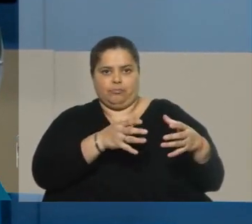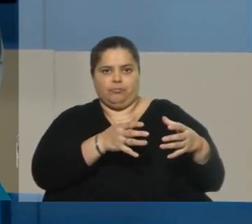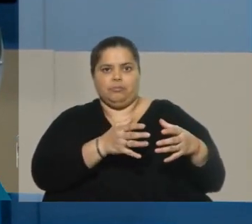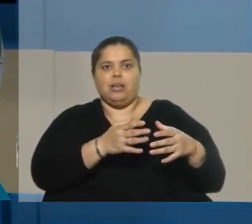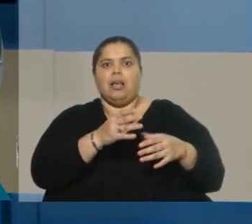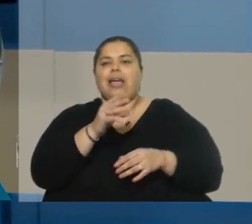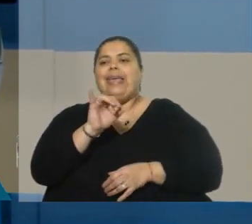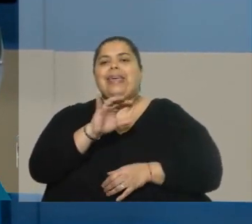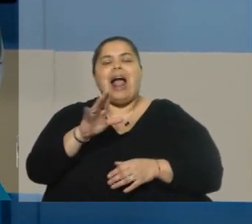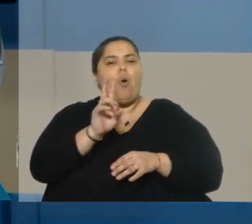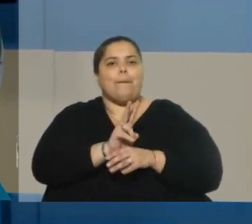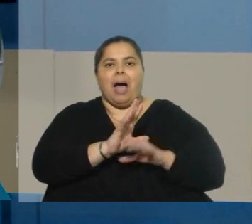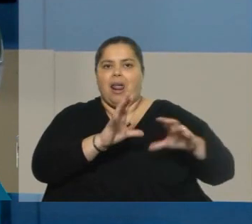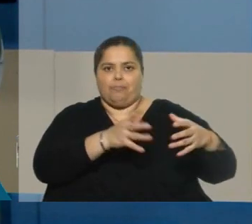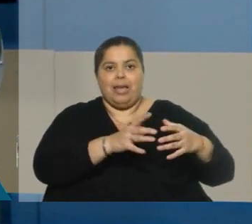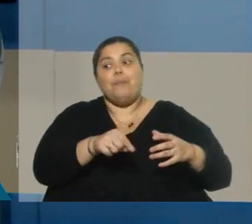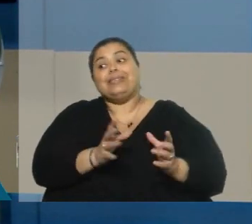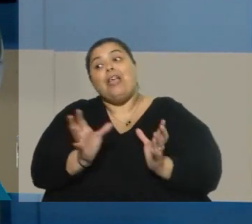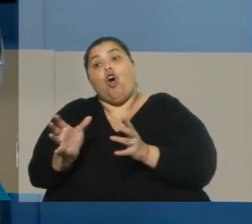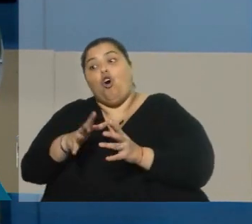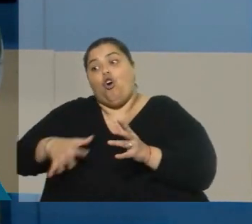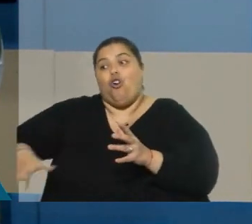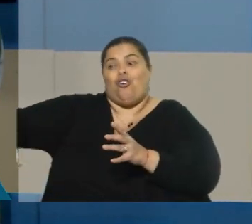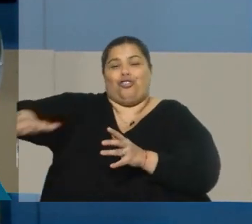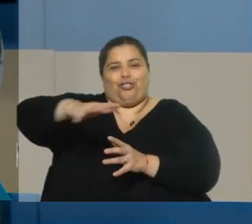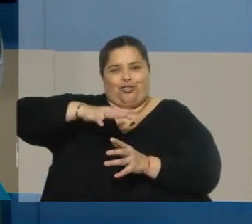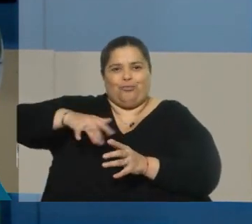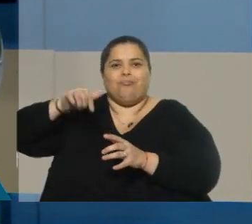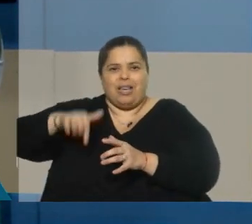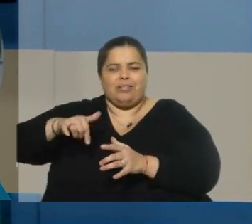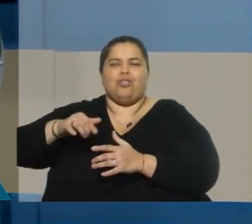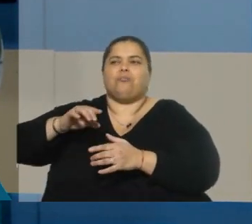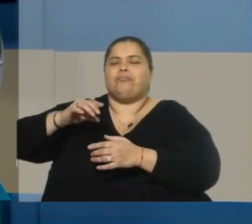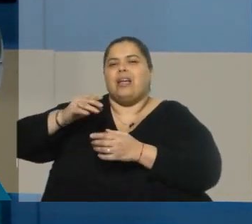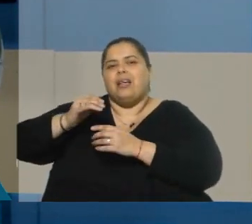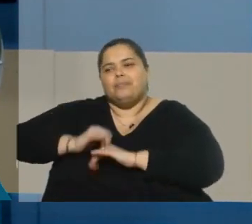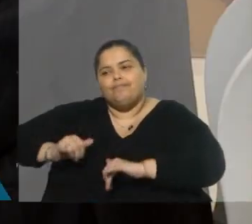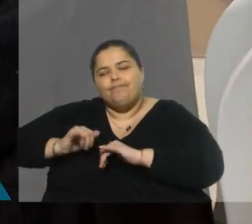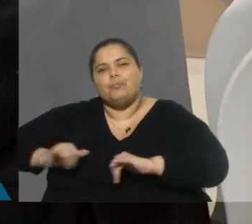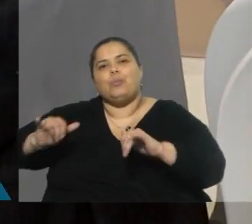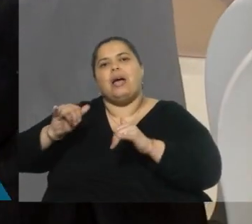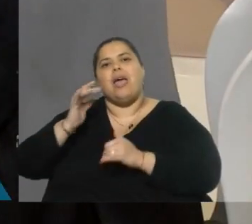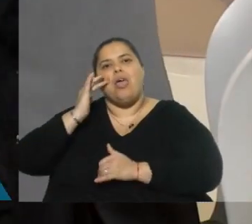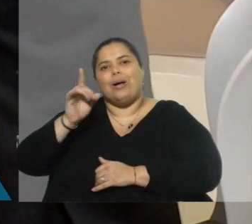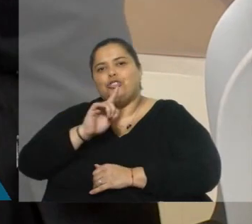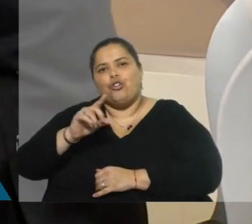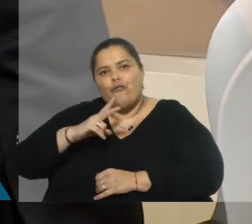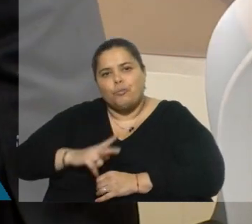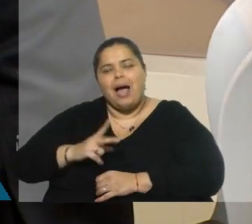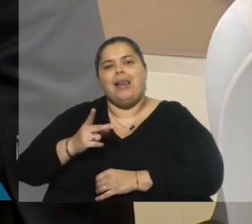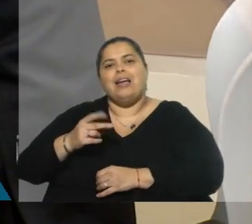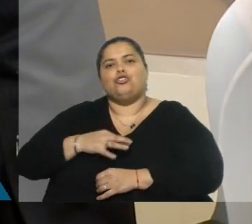maravilloso que se vincula precisamente con la promoción de derechos, con lo socioeducativo, con la educación no formal, con la complementación. Pero yo lo que quería,